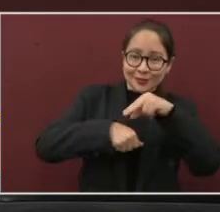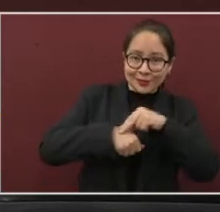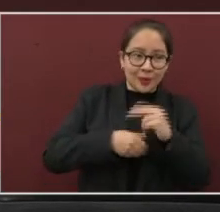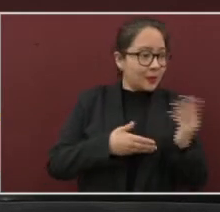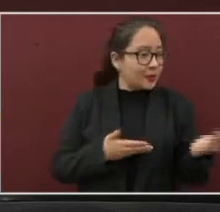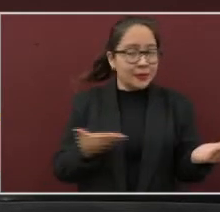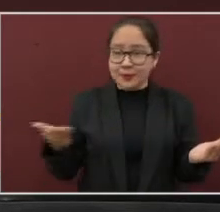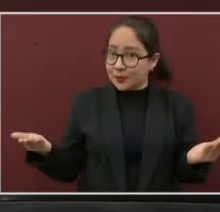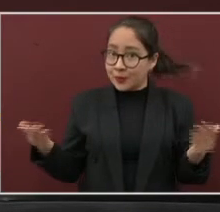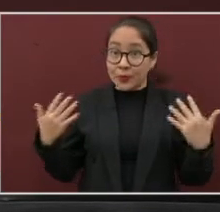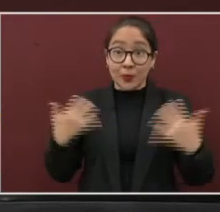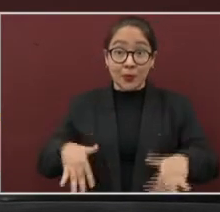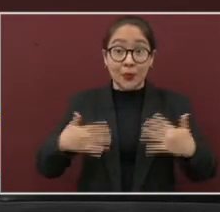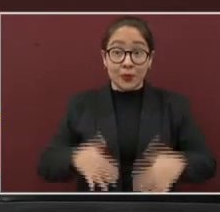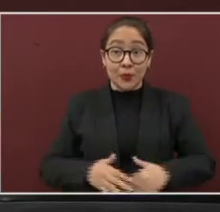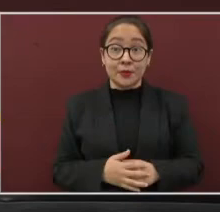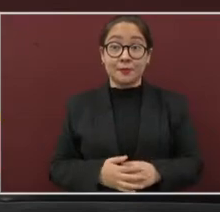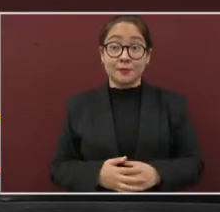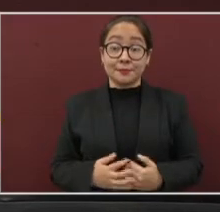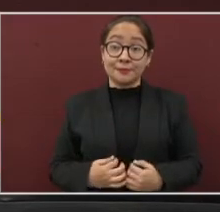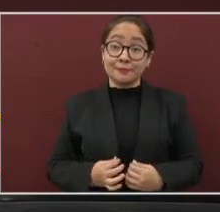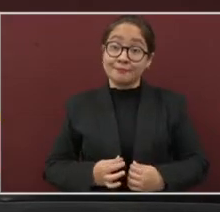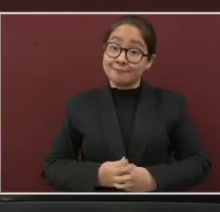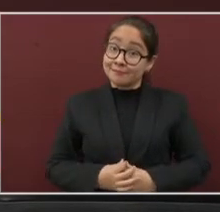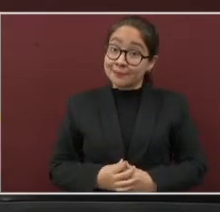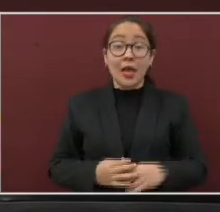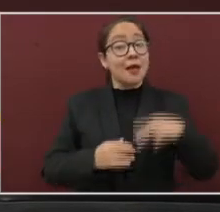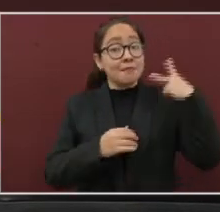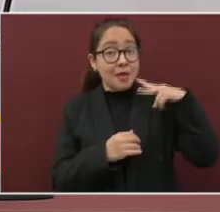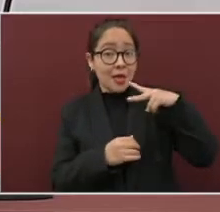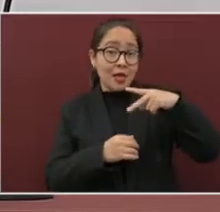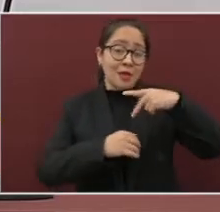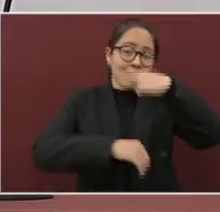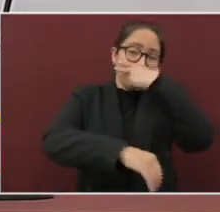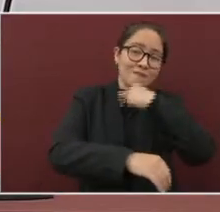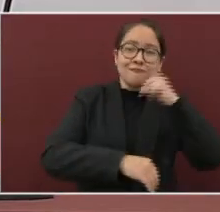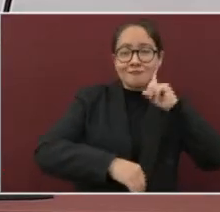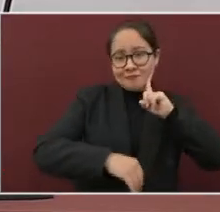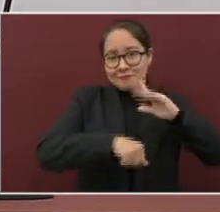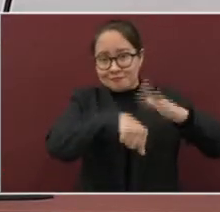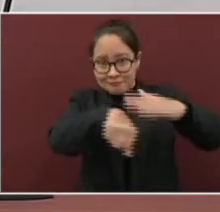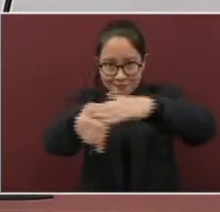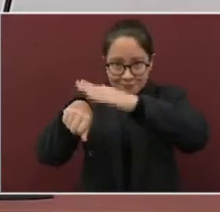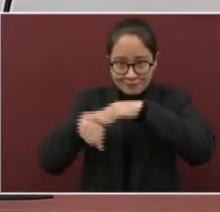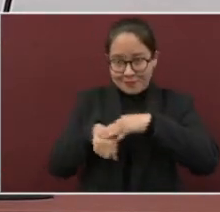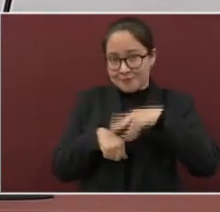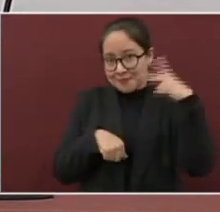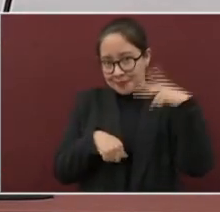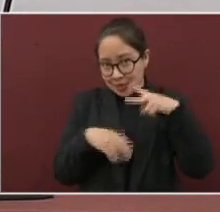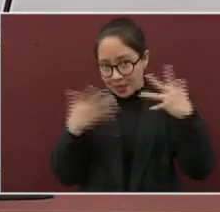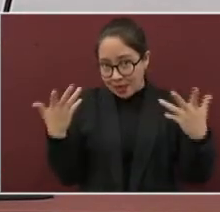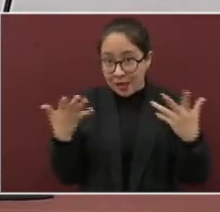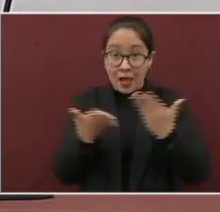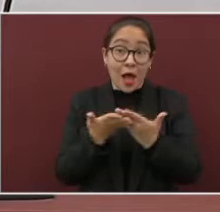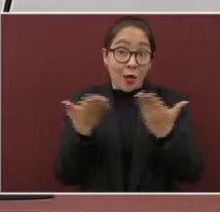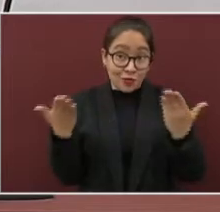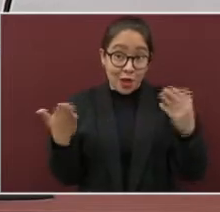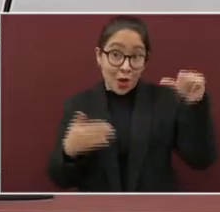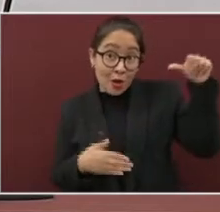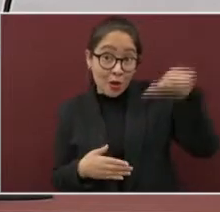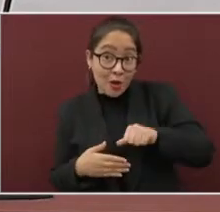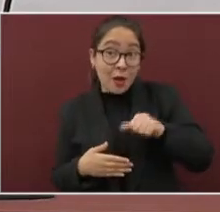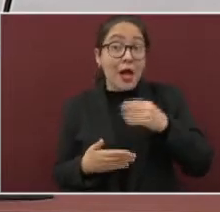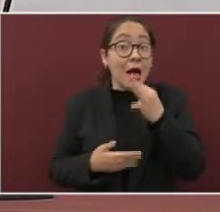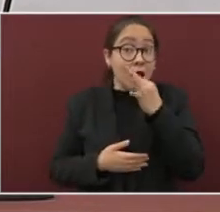gracias, señor doctor. Ciudadanas y ciudadanos, esta noche quiero decirles que